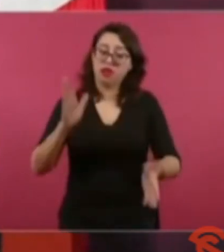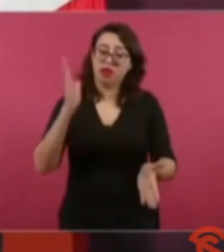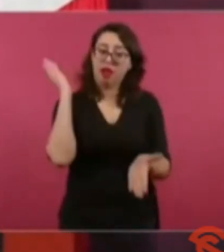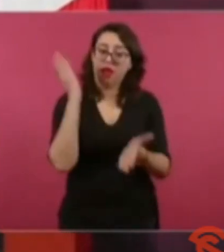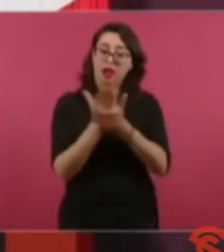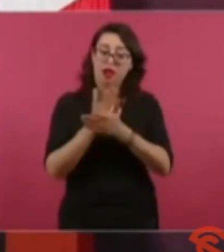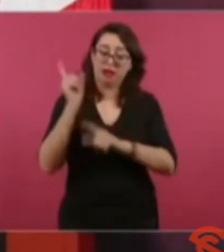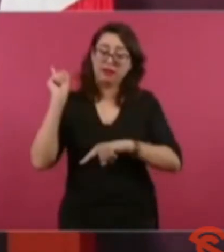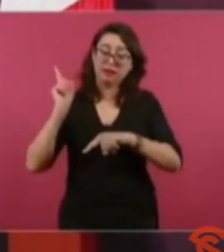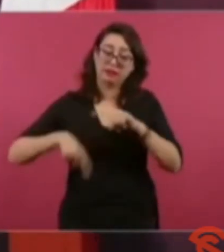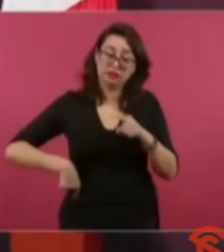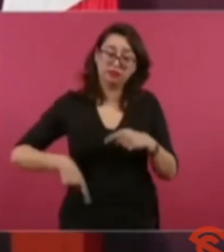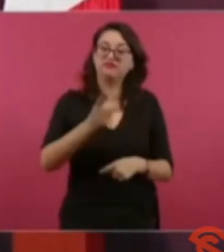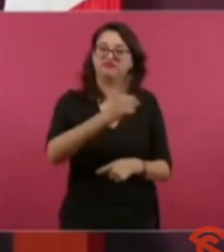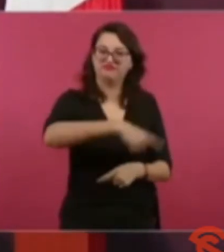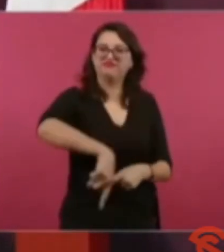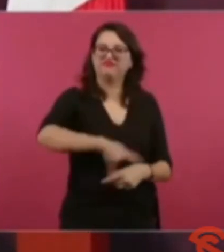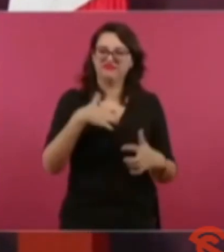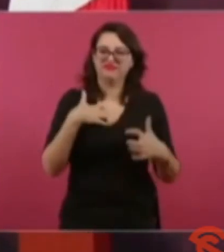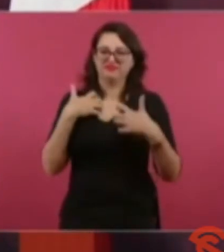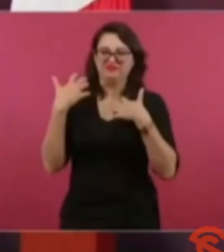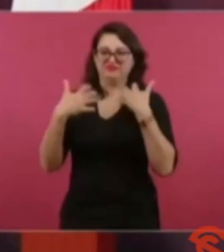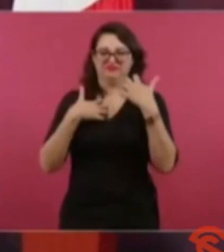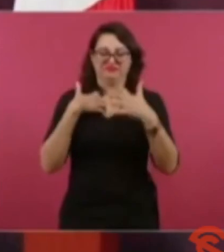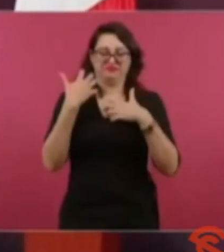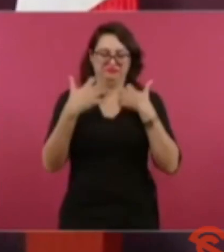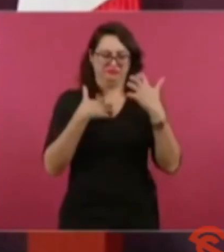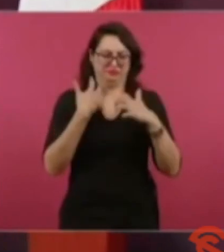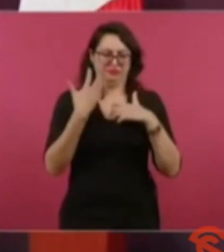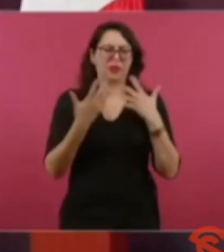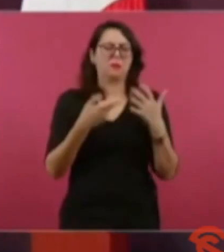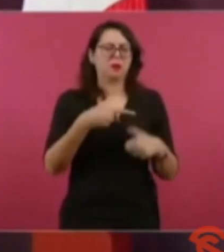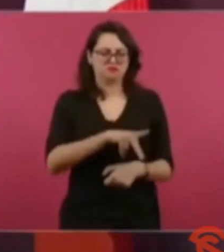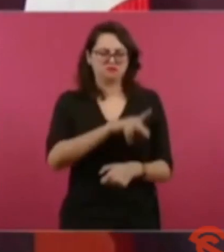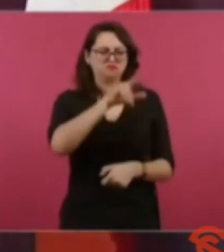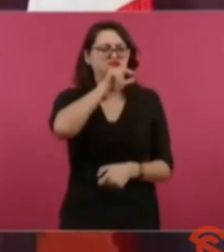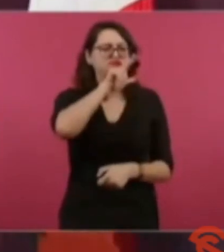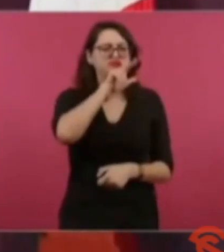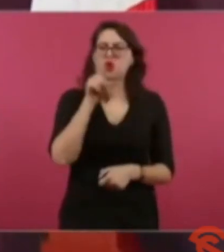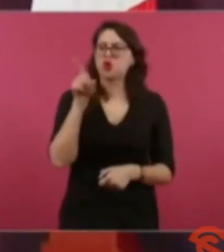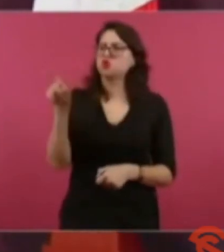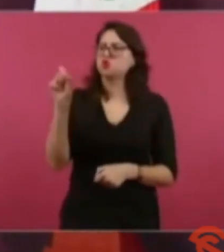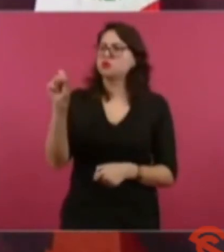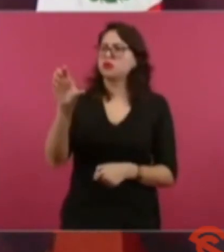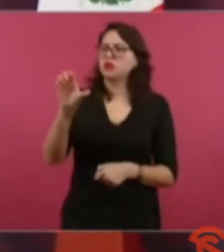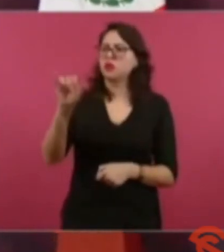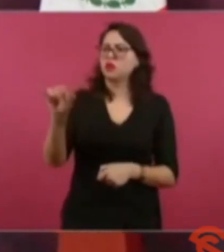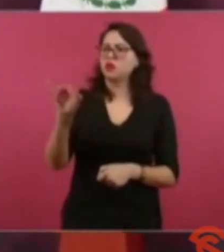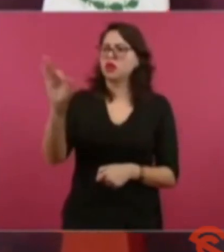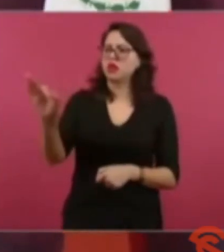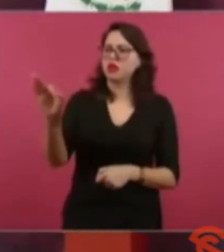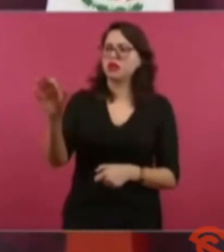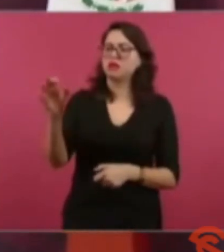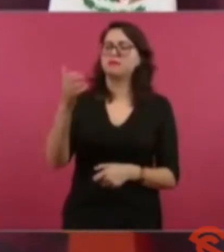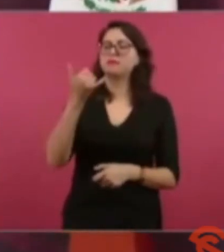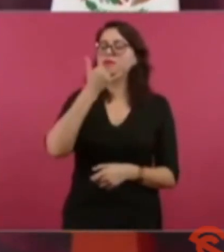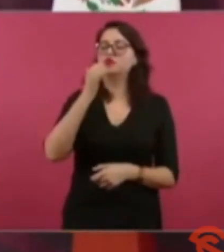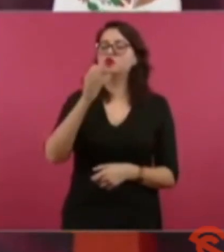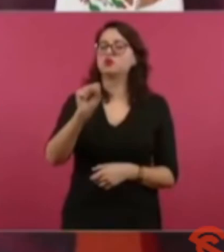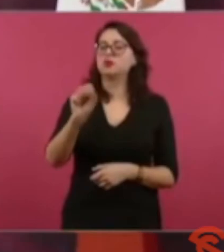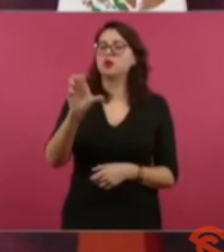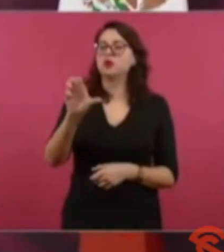ahí están los ministros. Imagínense, ganan 600, 700